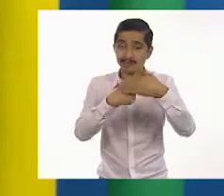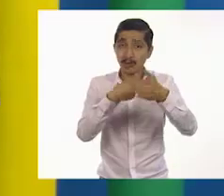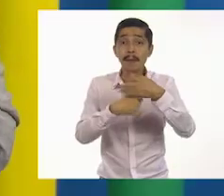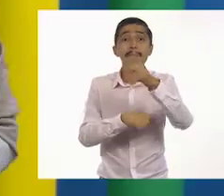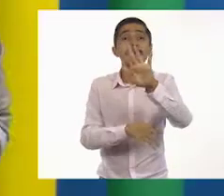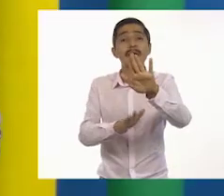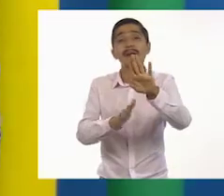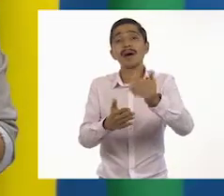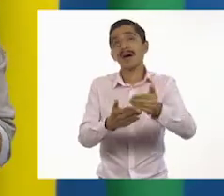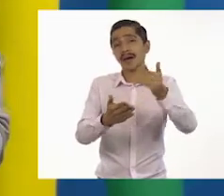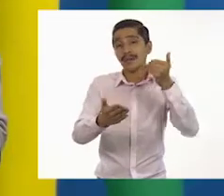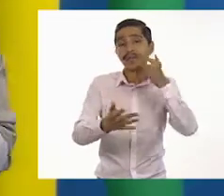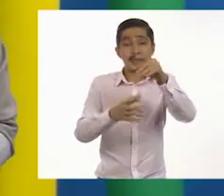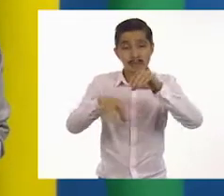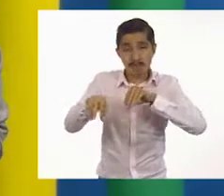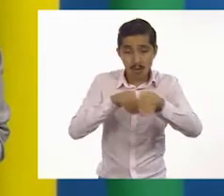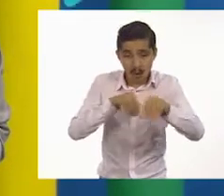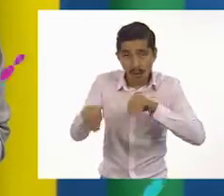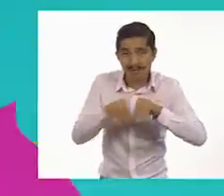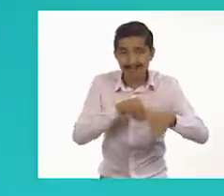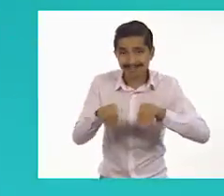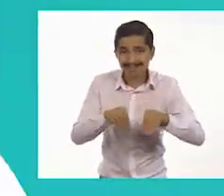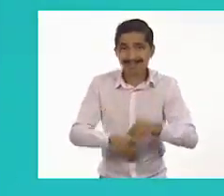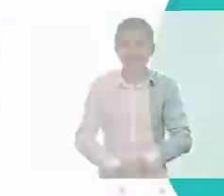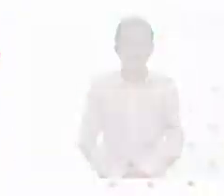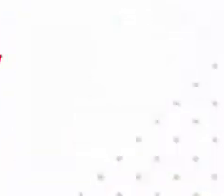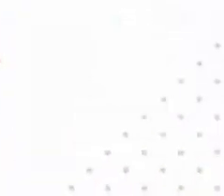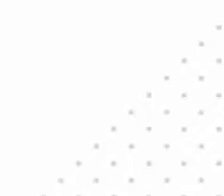Pero antes, a movernos un poco.